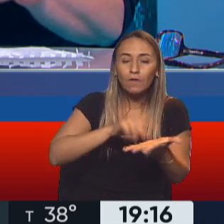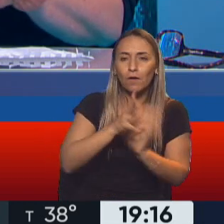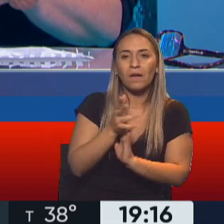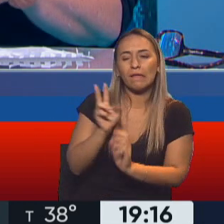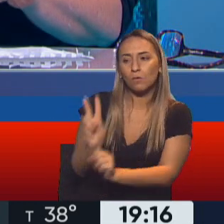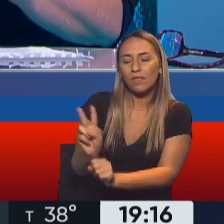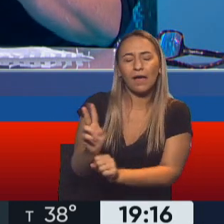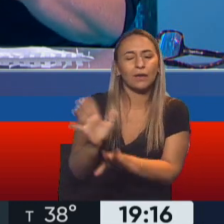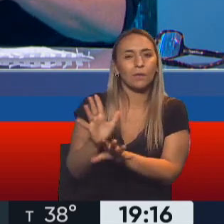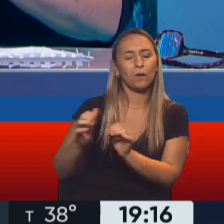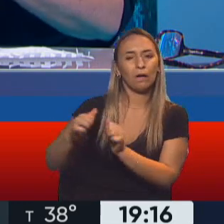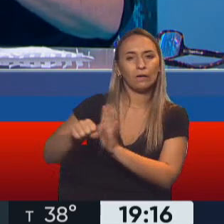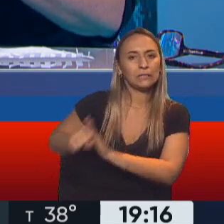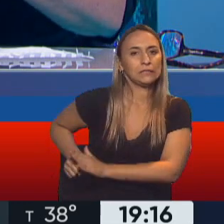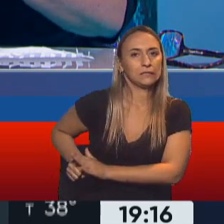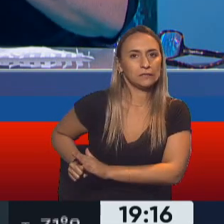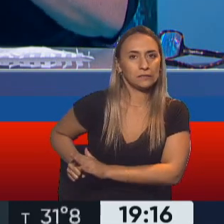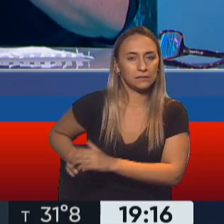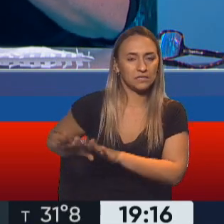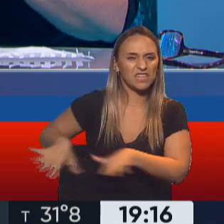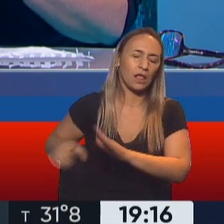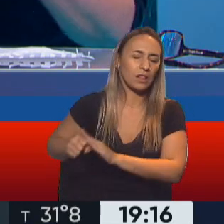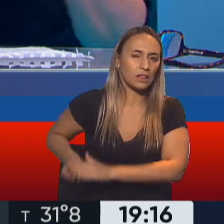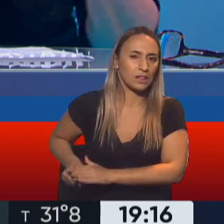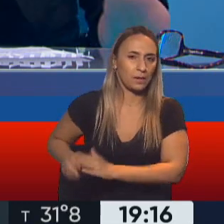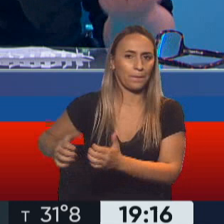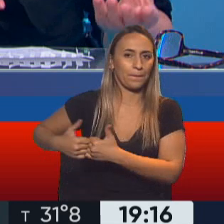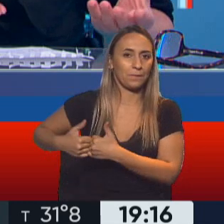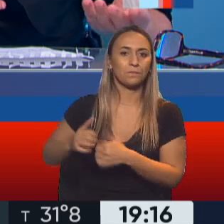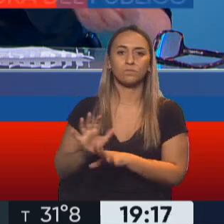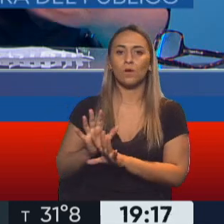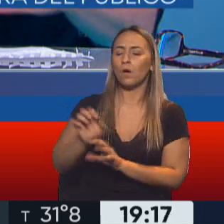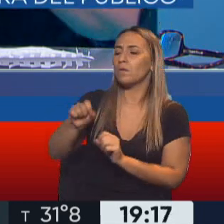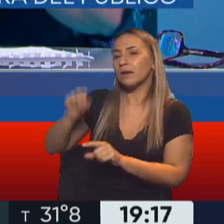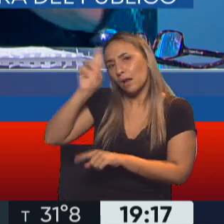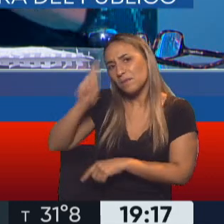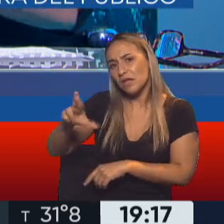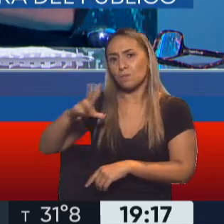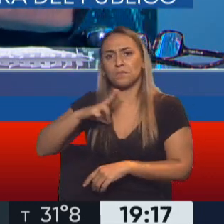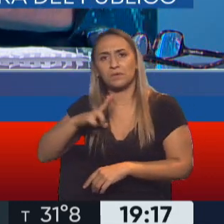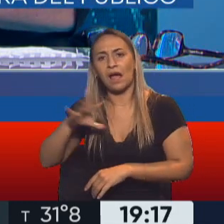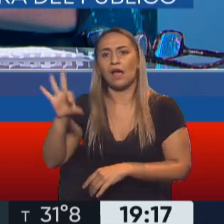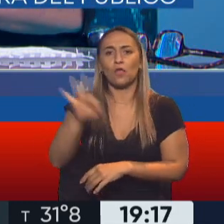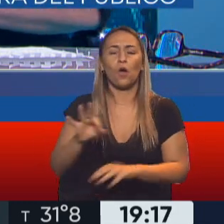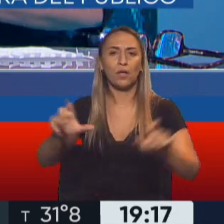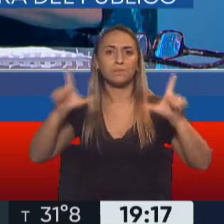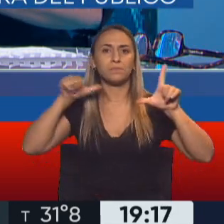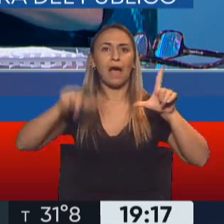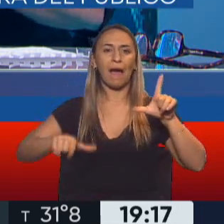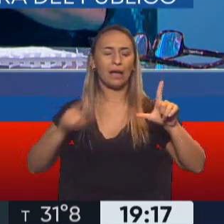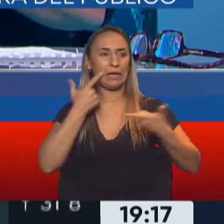invisibilizarlos. Es decir, por no afectar su intimidad, por no hacer uso indebido de su imagen,